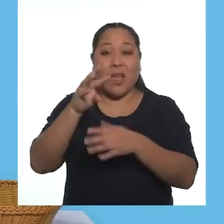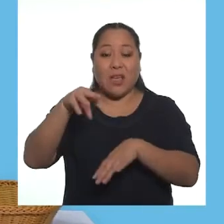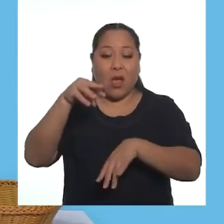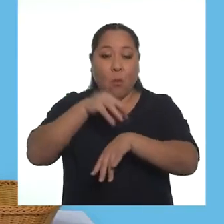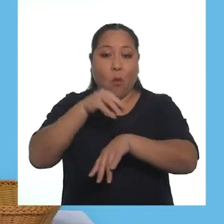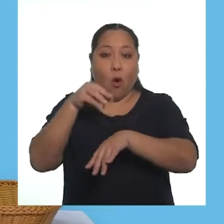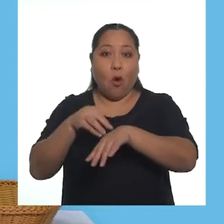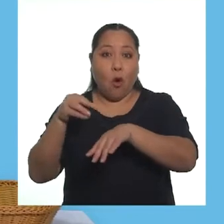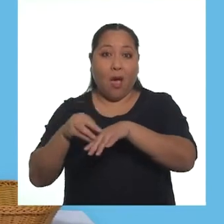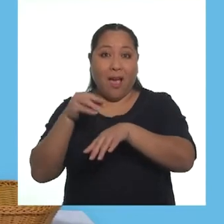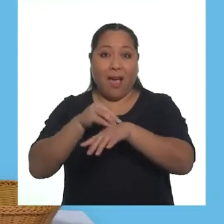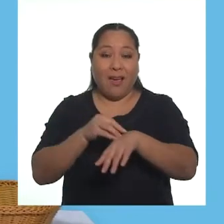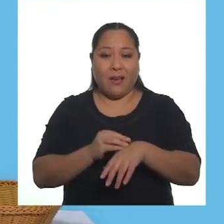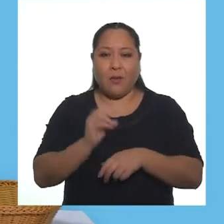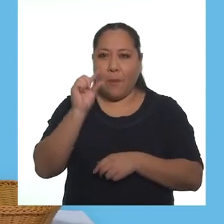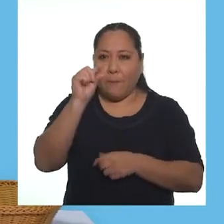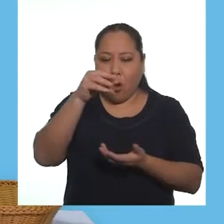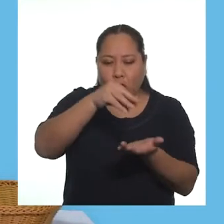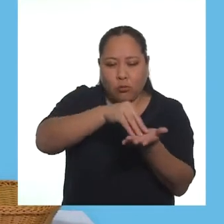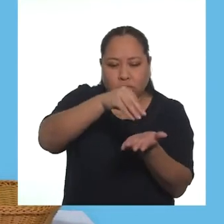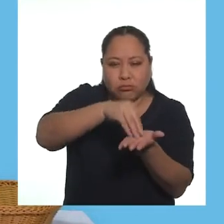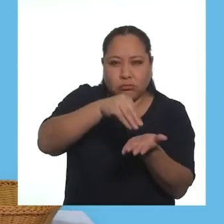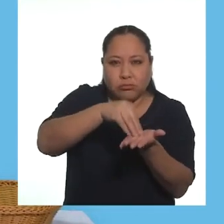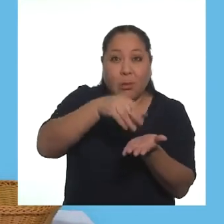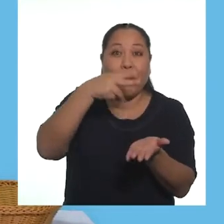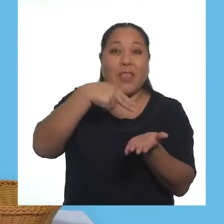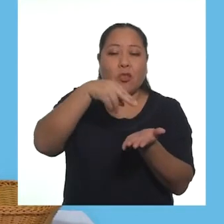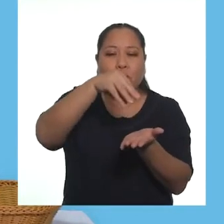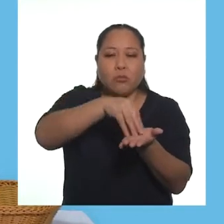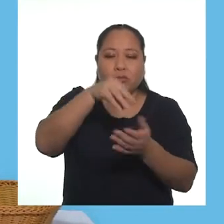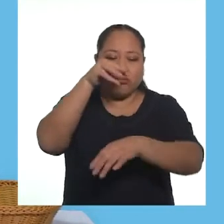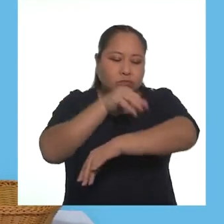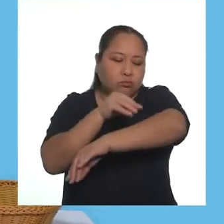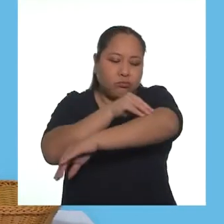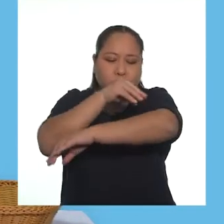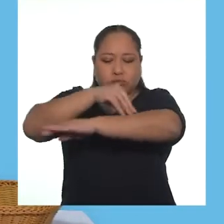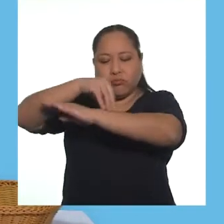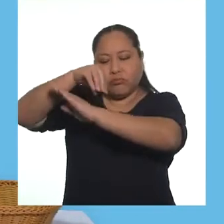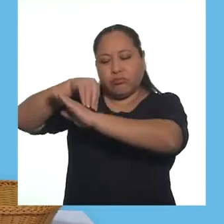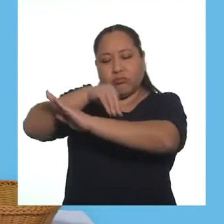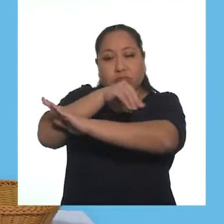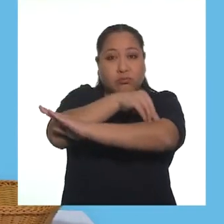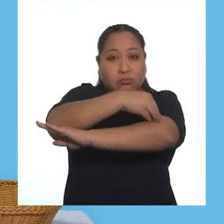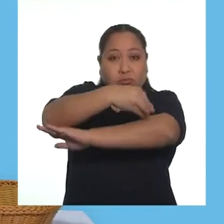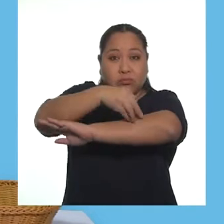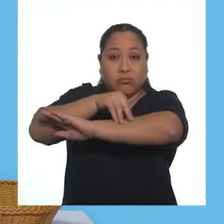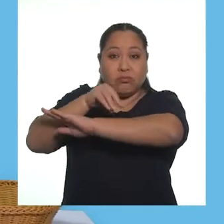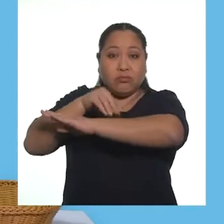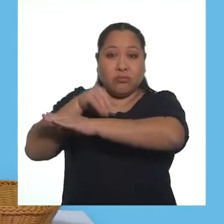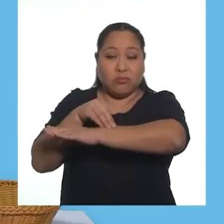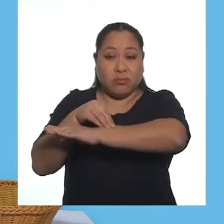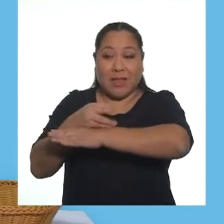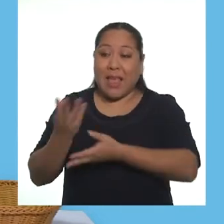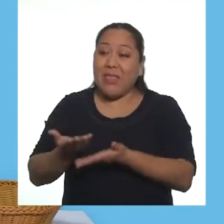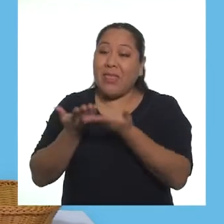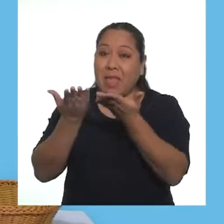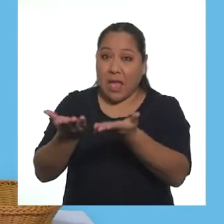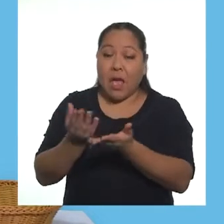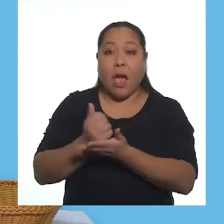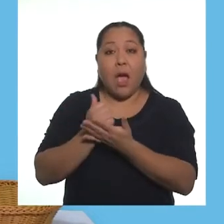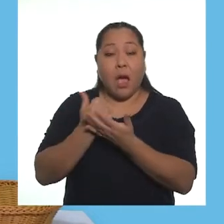con ayuda de la esponja, tomen un poco de témpera y pinten toda la anaconda.